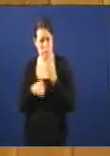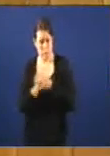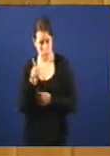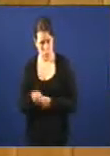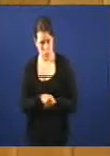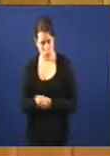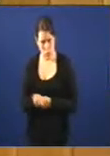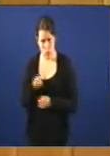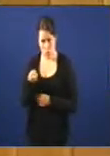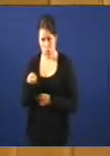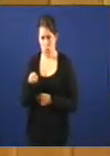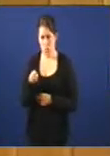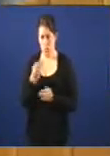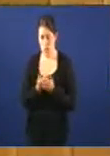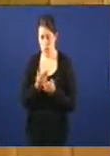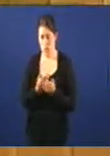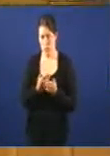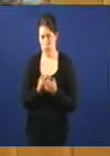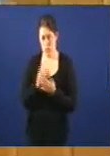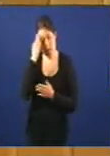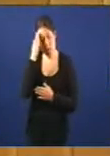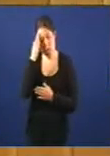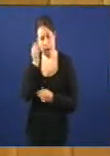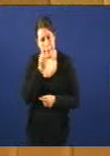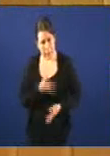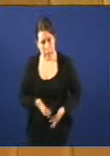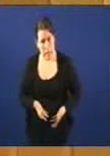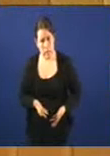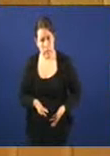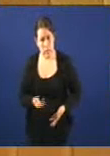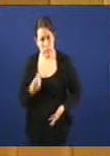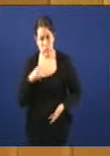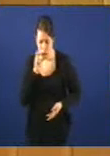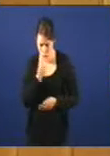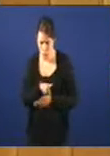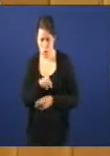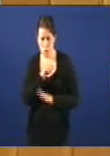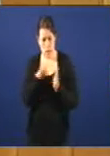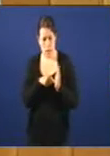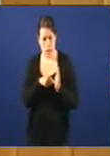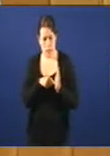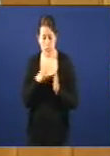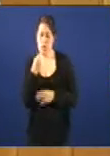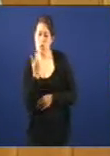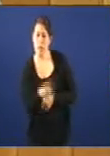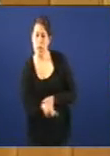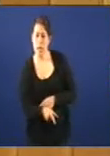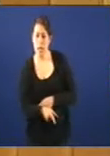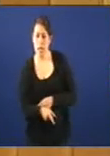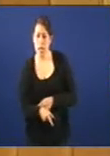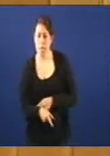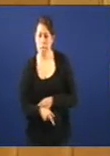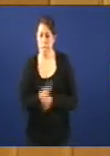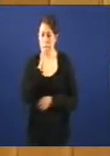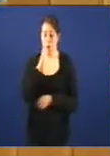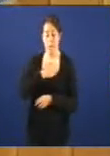comprobou que ese era o titular dos bens comprobou por exemplo que ele era o que estaba na razón da legalidade e iso non non fai falta por que? iso é como se